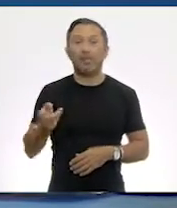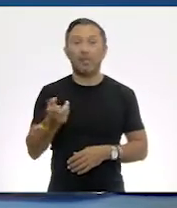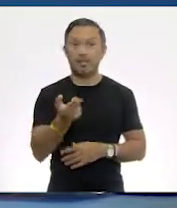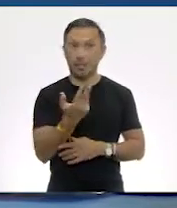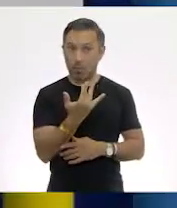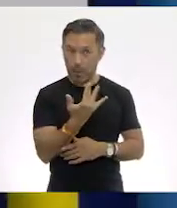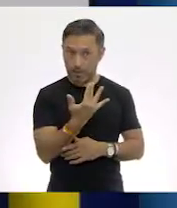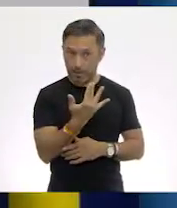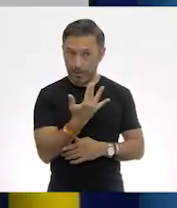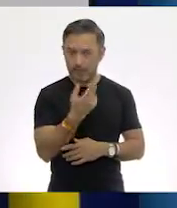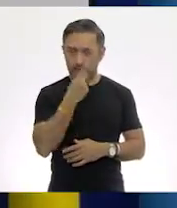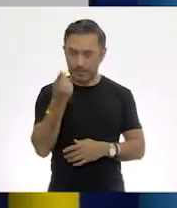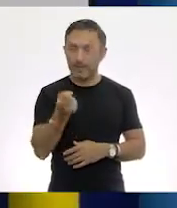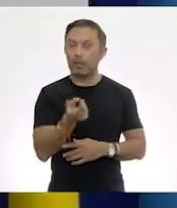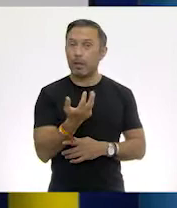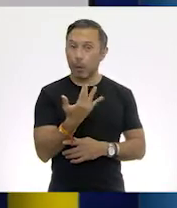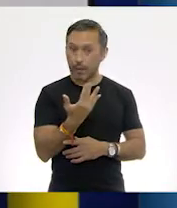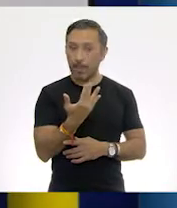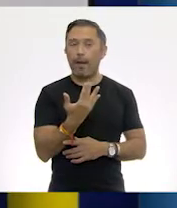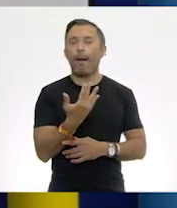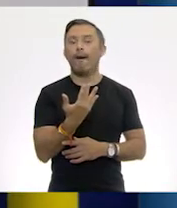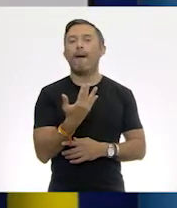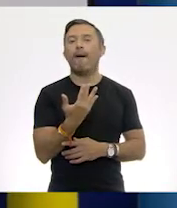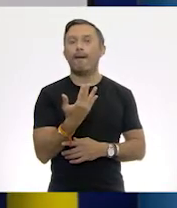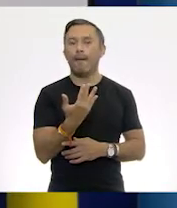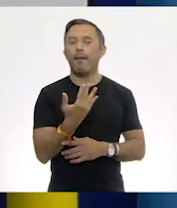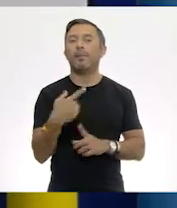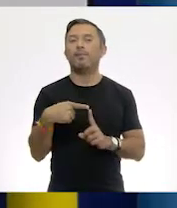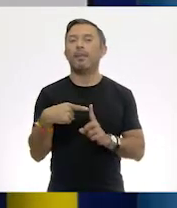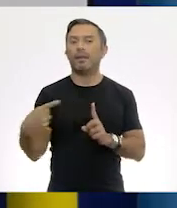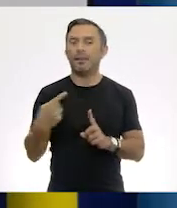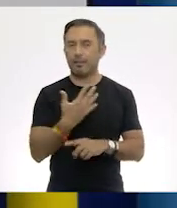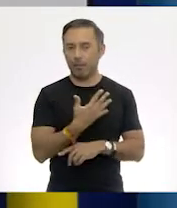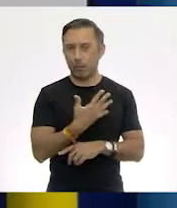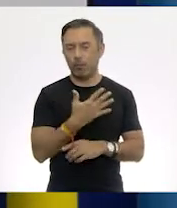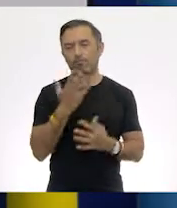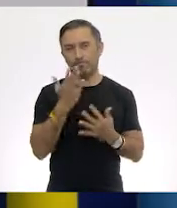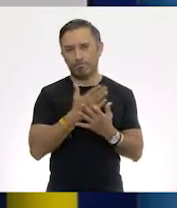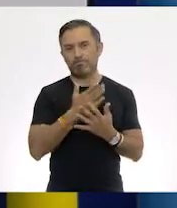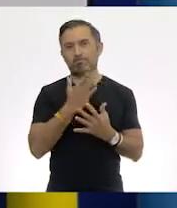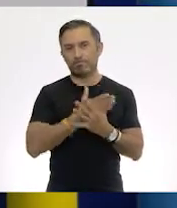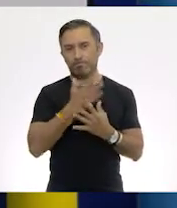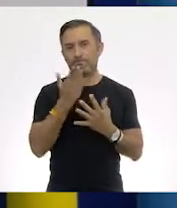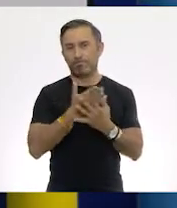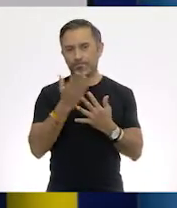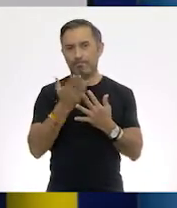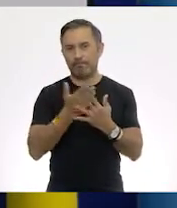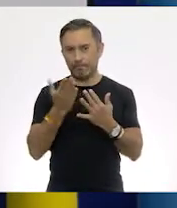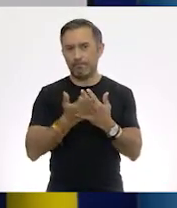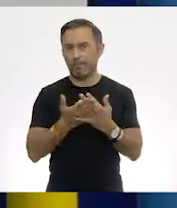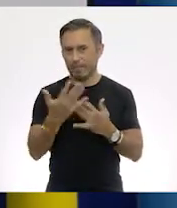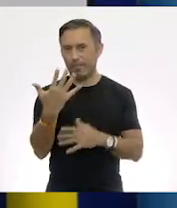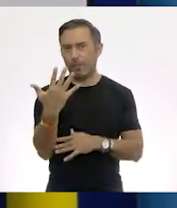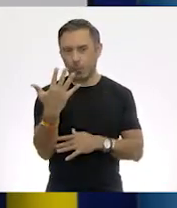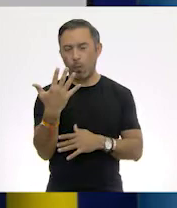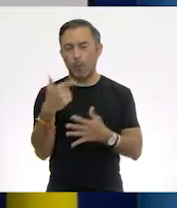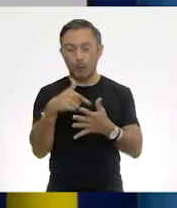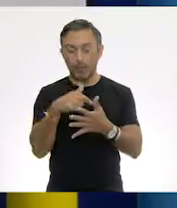Entre los 5. Entre los 5. Y nos da 10.